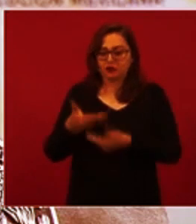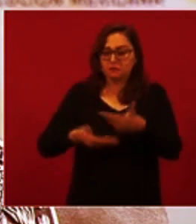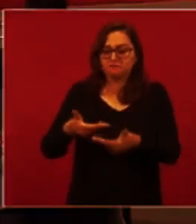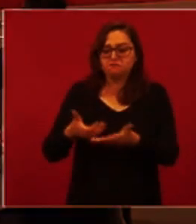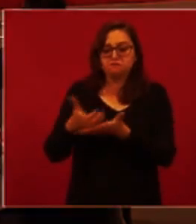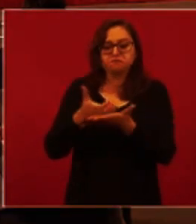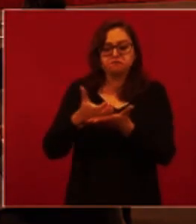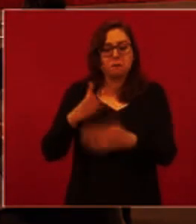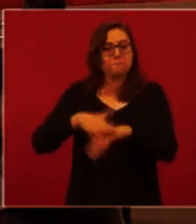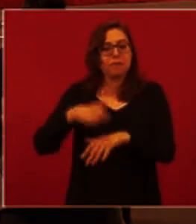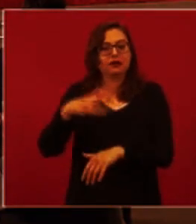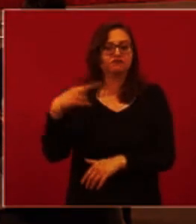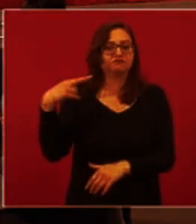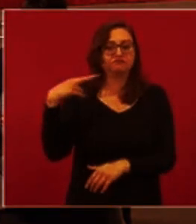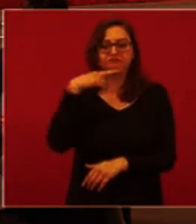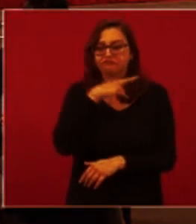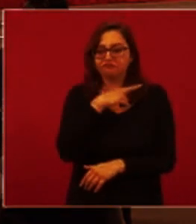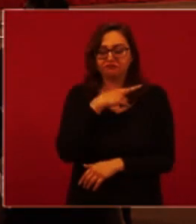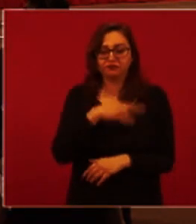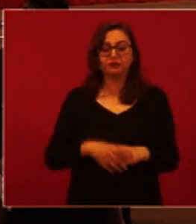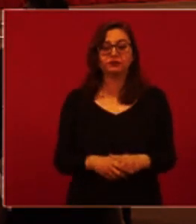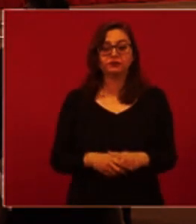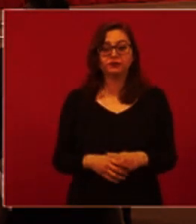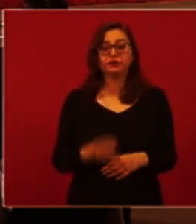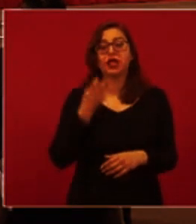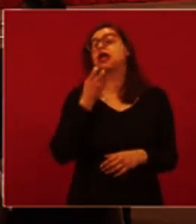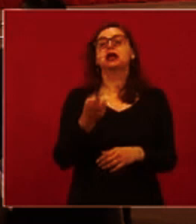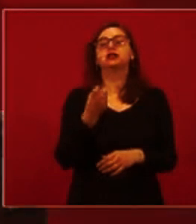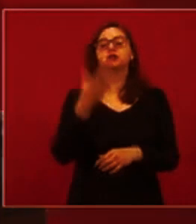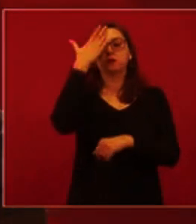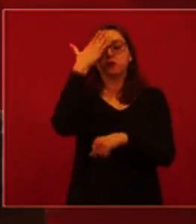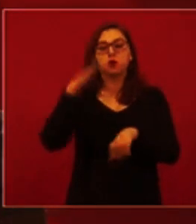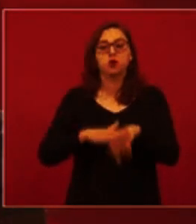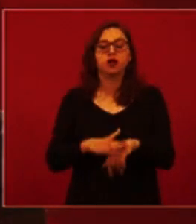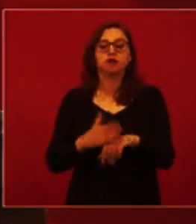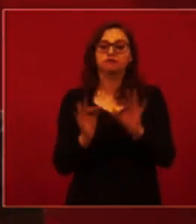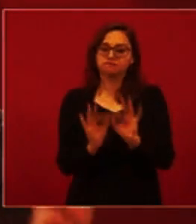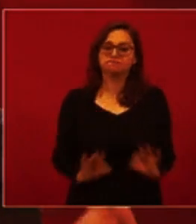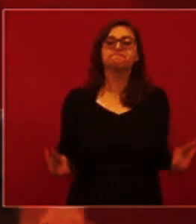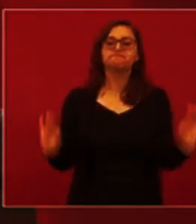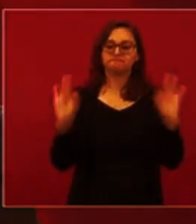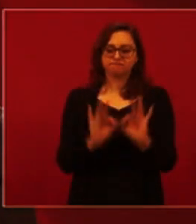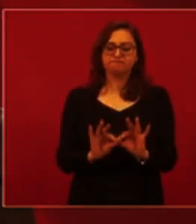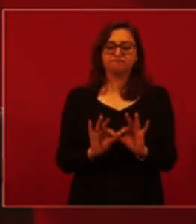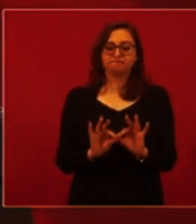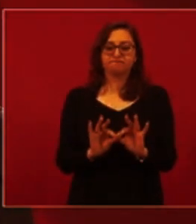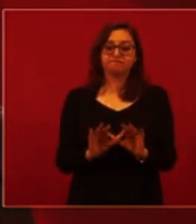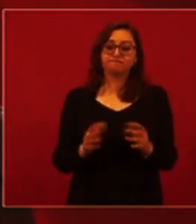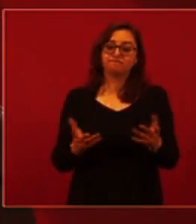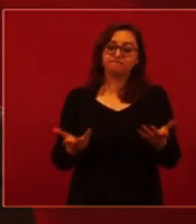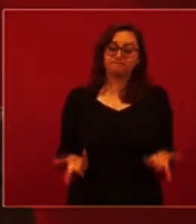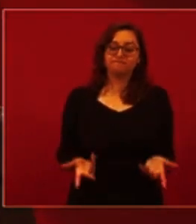ocurre en pocos días. Esto es muy importante tenerlo en mente. La desafortunada